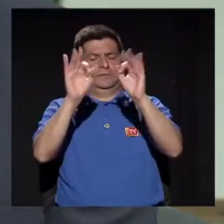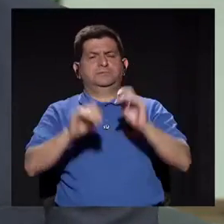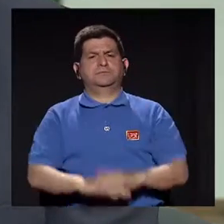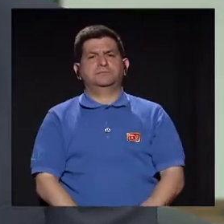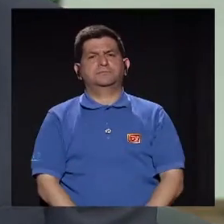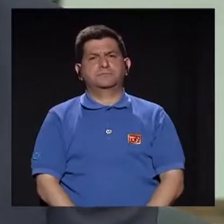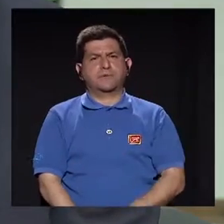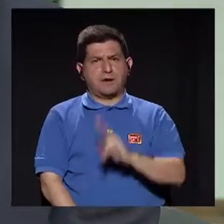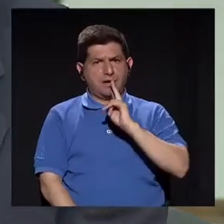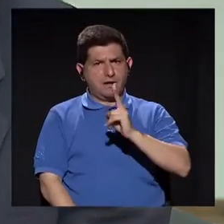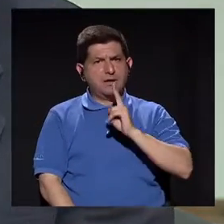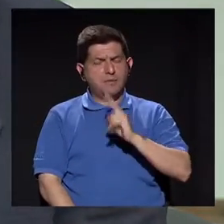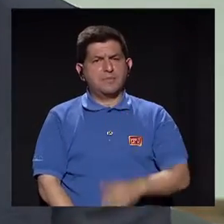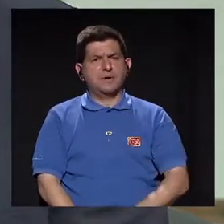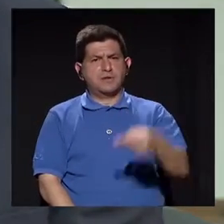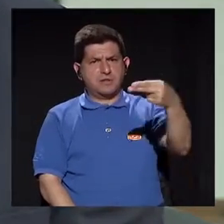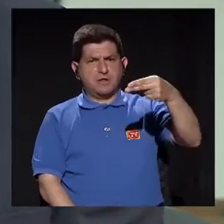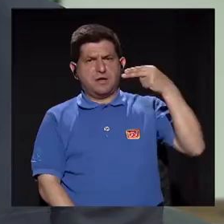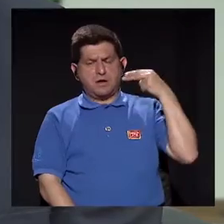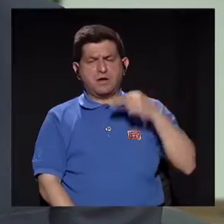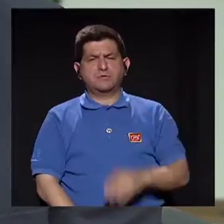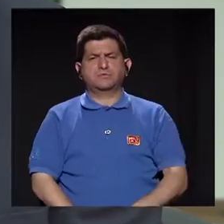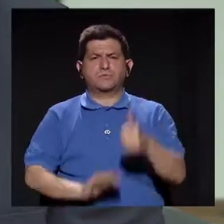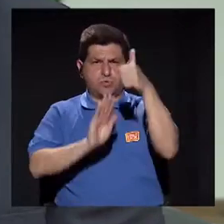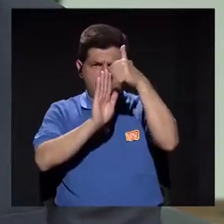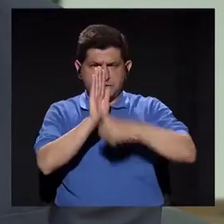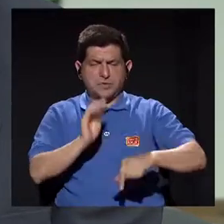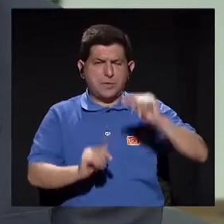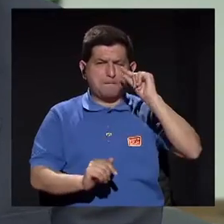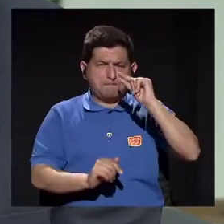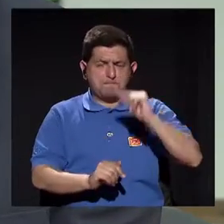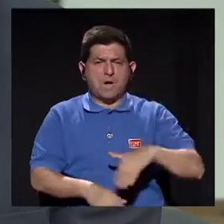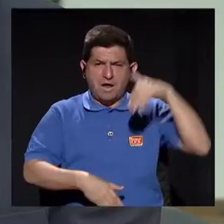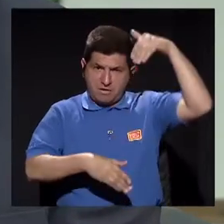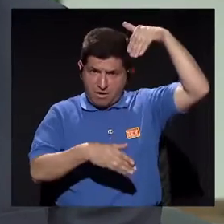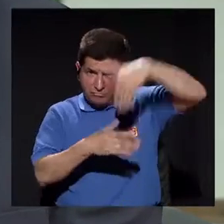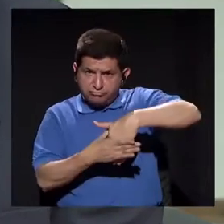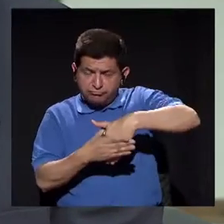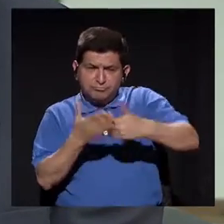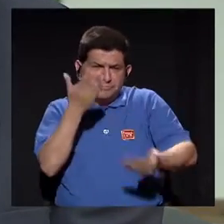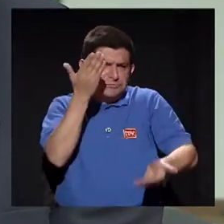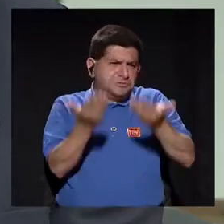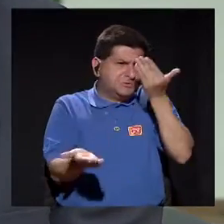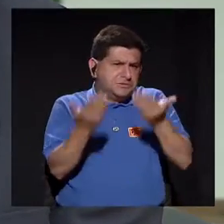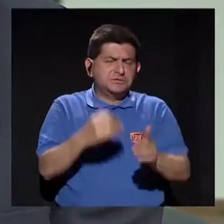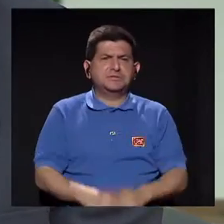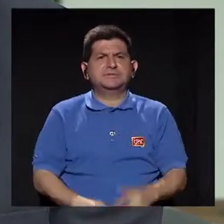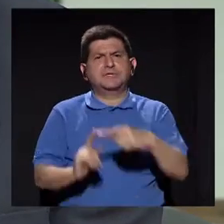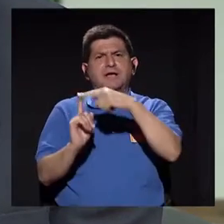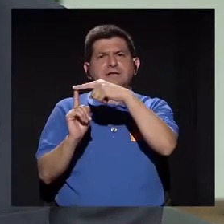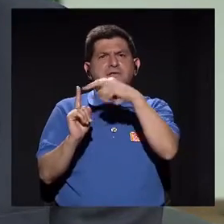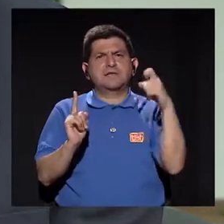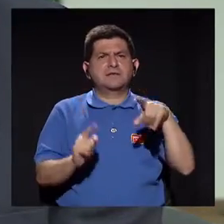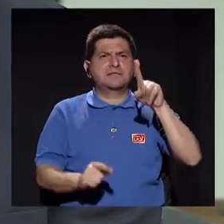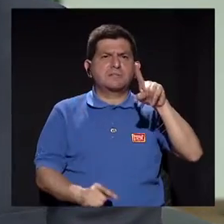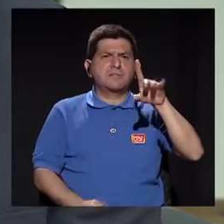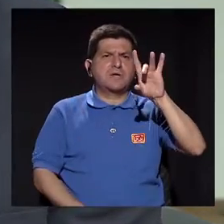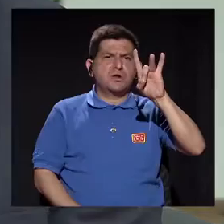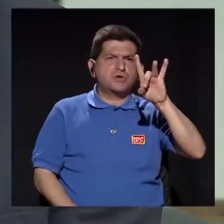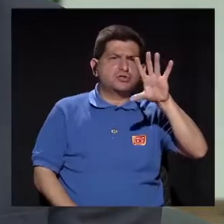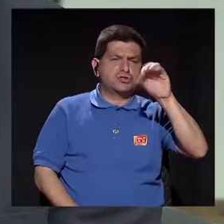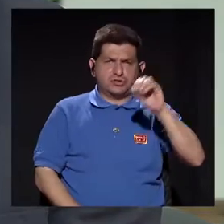Realmente la historia de la cirugía mínimamente invasiva probablemente viene desde el